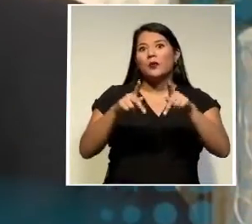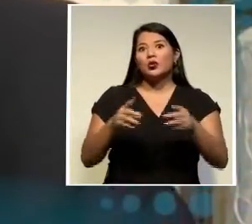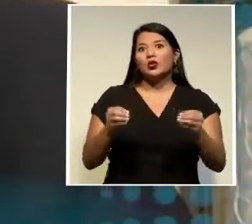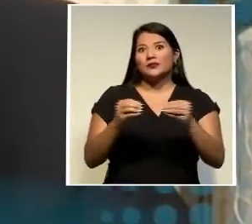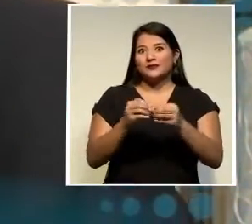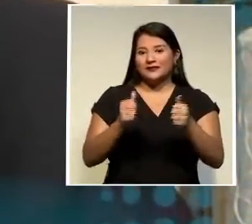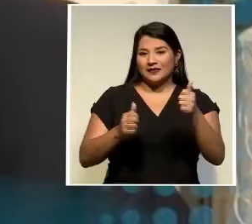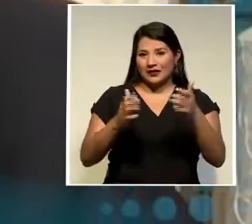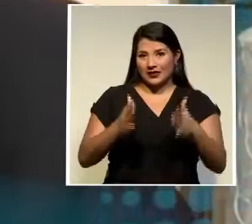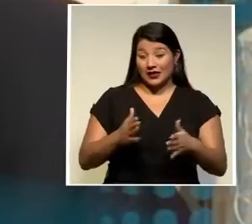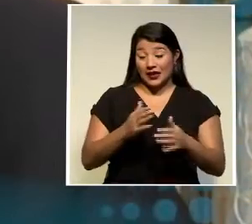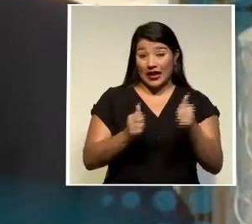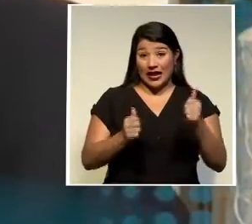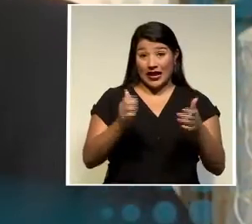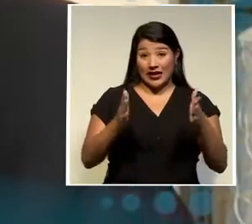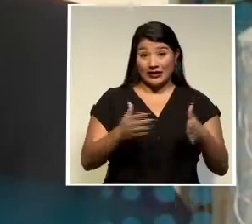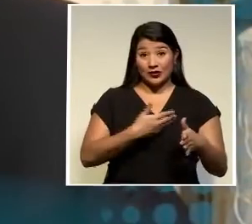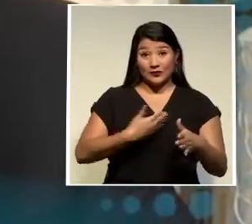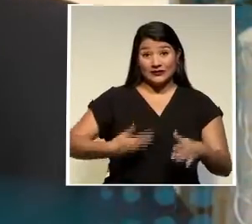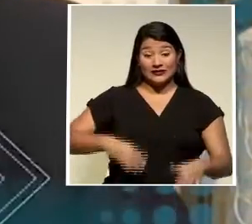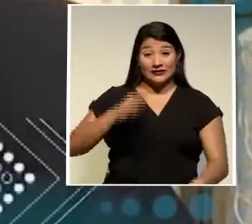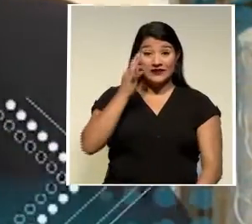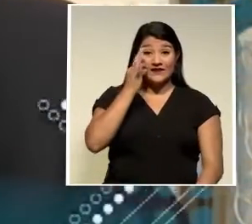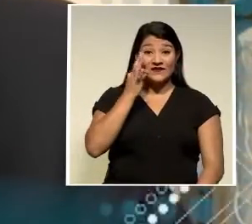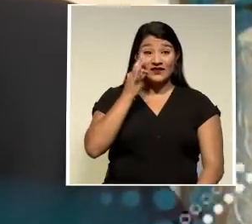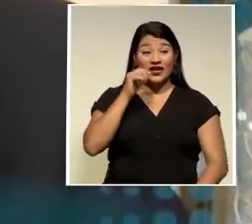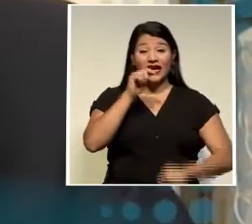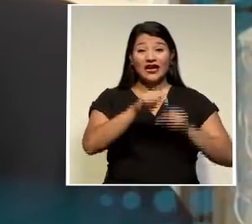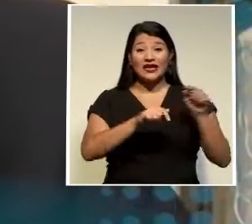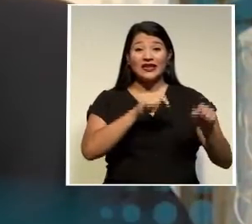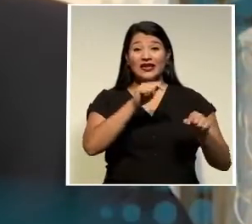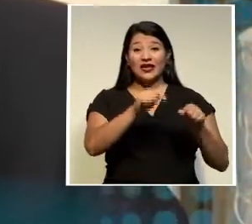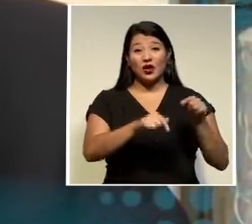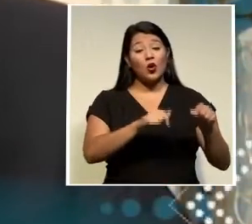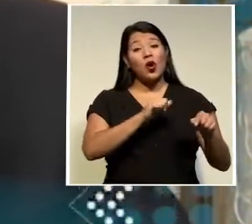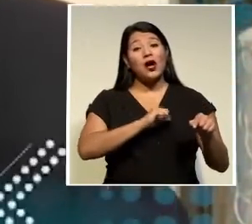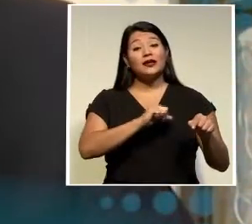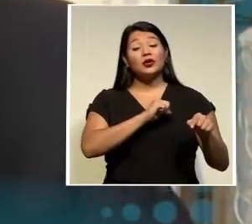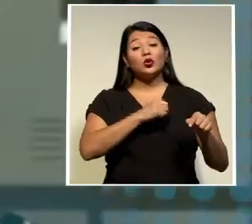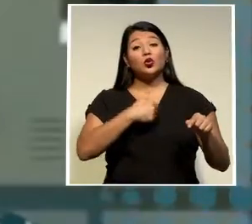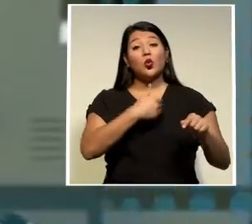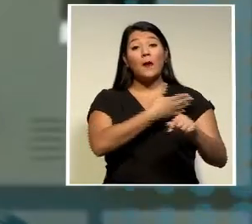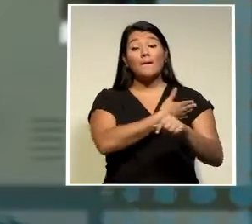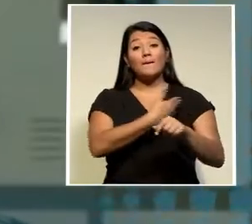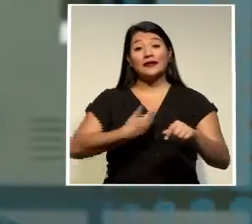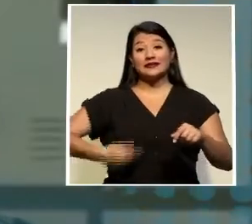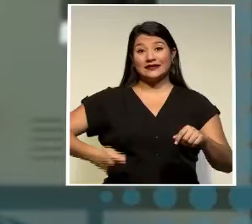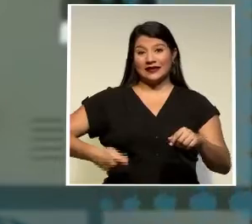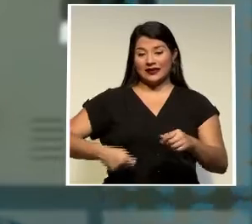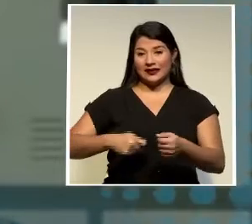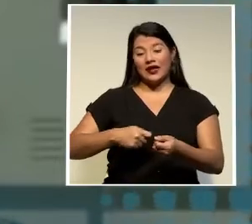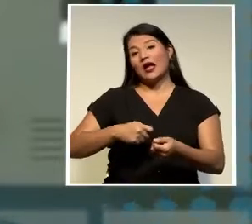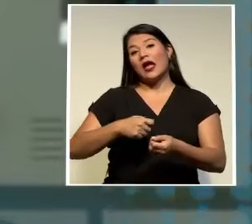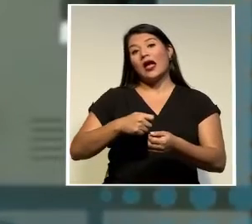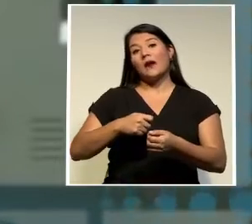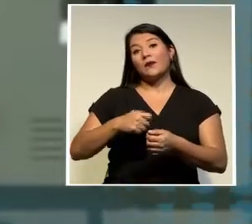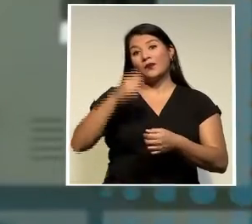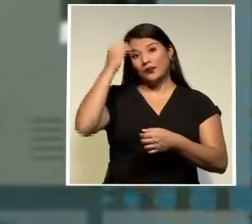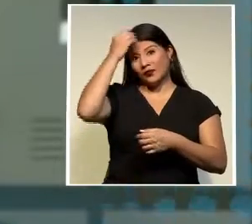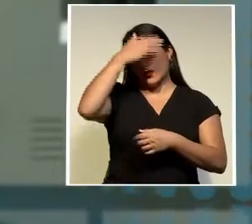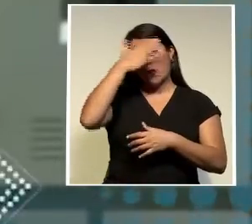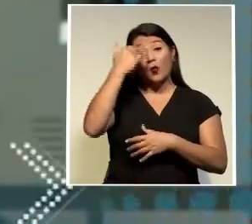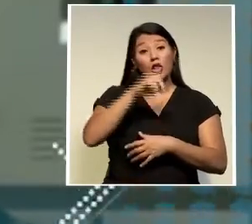El candidato presidencial José María Figueres criticó la negativa del presidente Alvarado sobre apoyar la rebaja en el Marchamo 2022